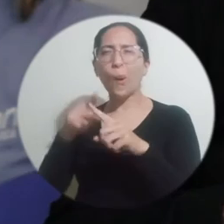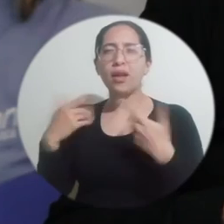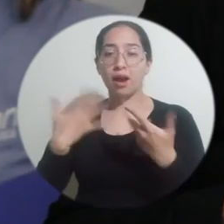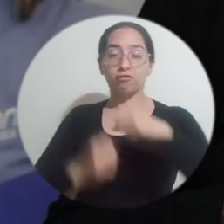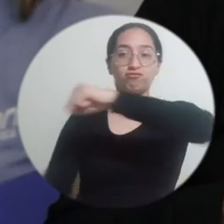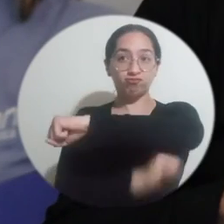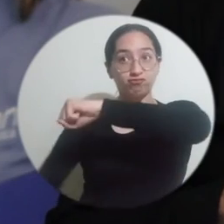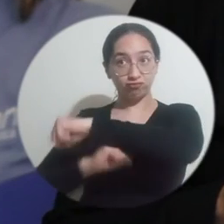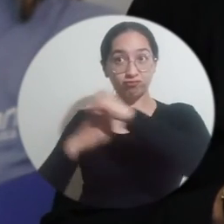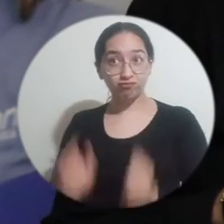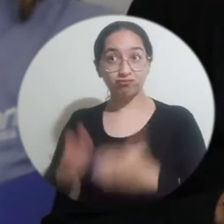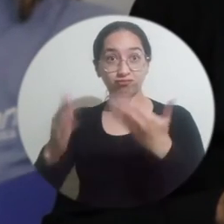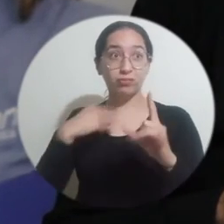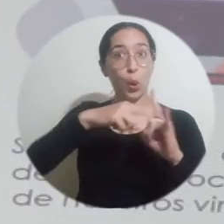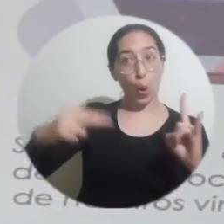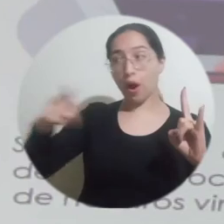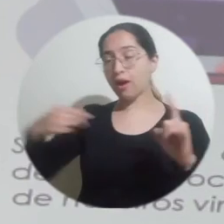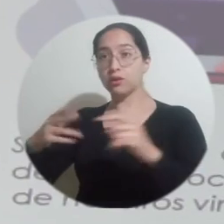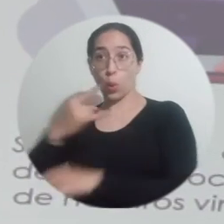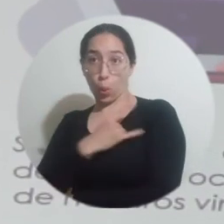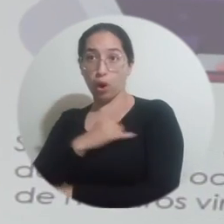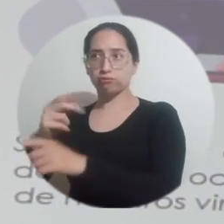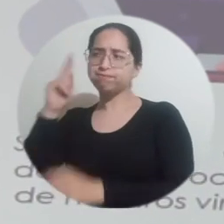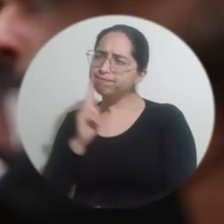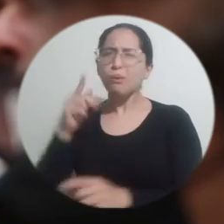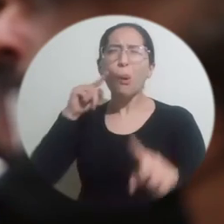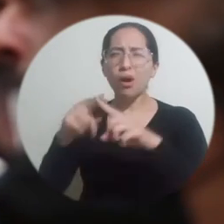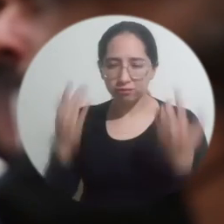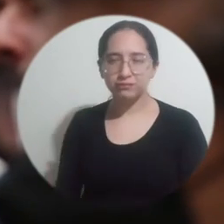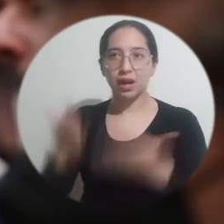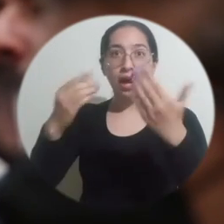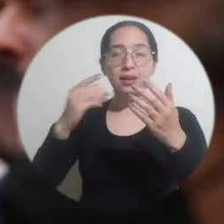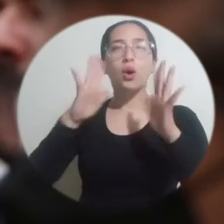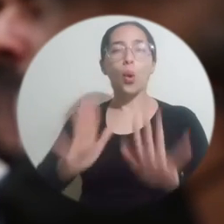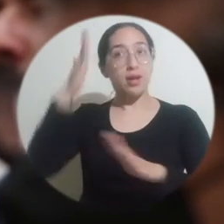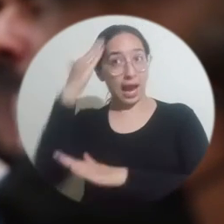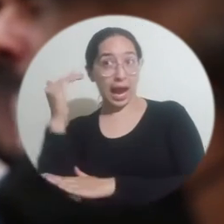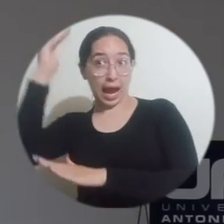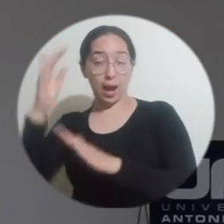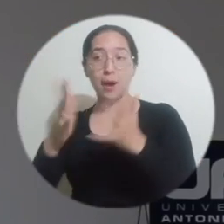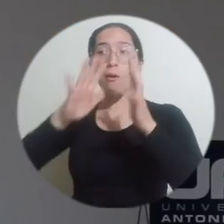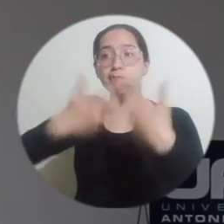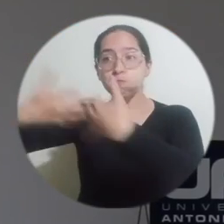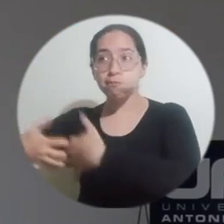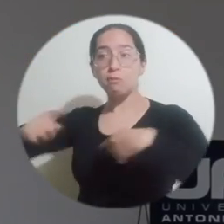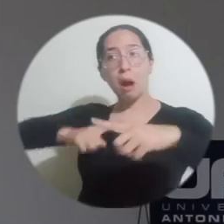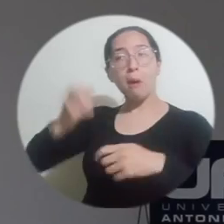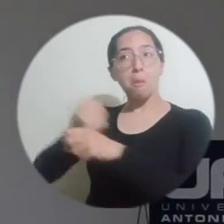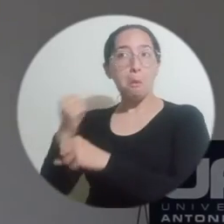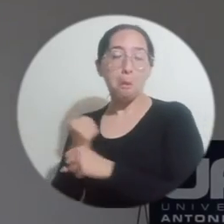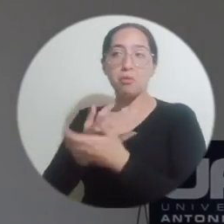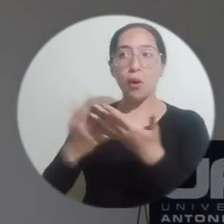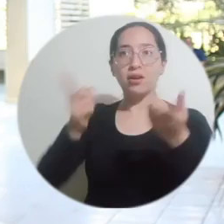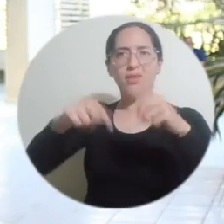Comité para fortalecer la innovación y la dinámica empresarial en el territorio con el concurso de la academia, el sector privado y las